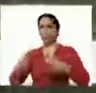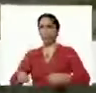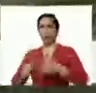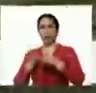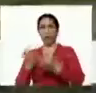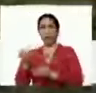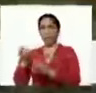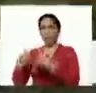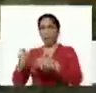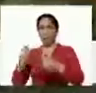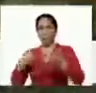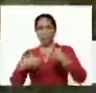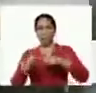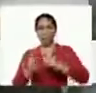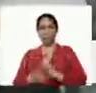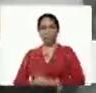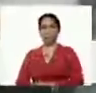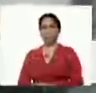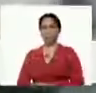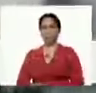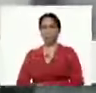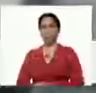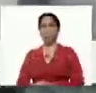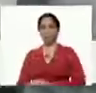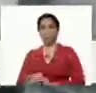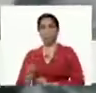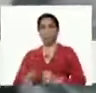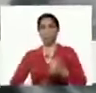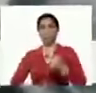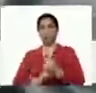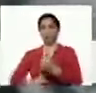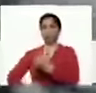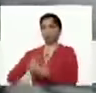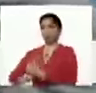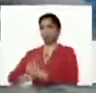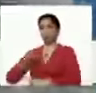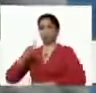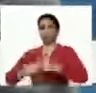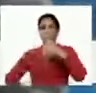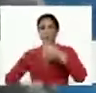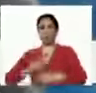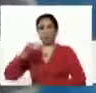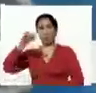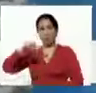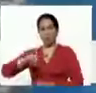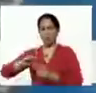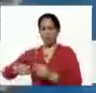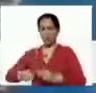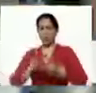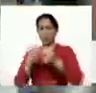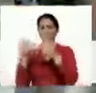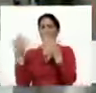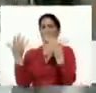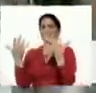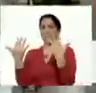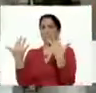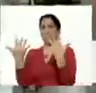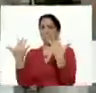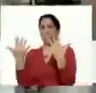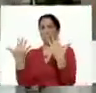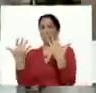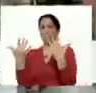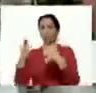comercializadoras, y van a contar con un producto de calidad producido aquí por manos de